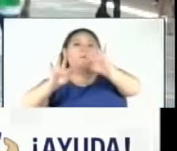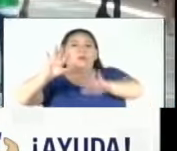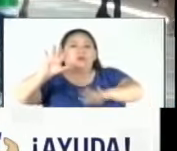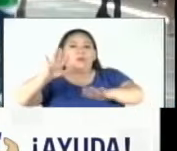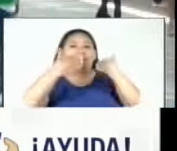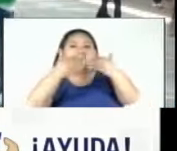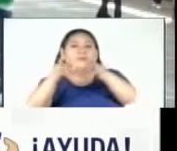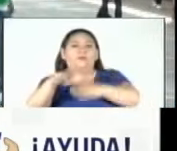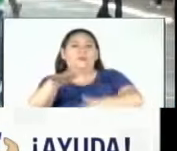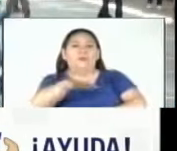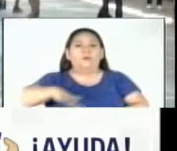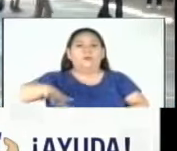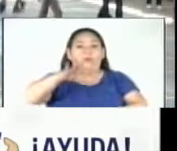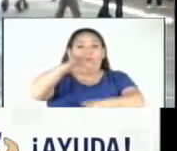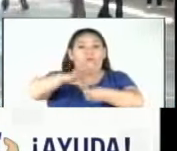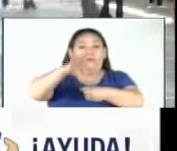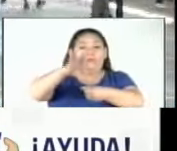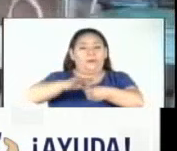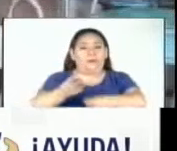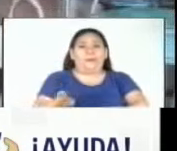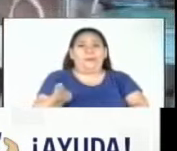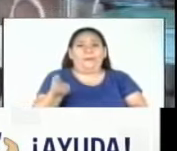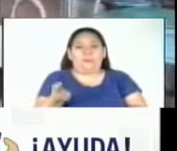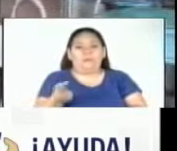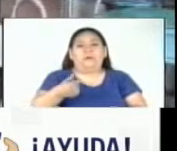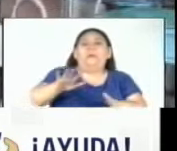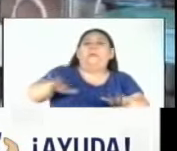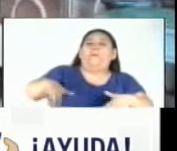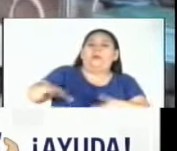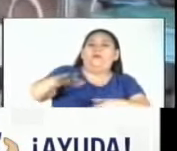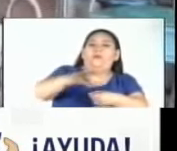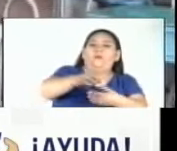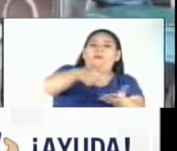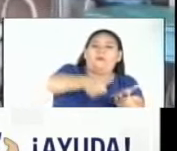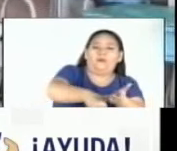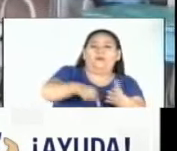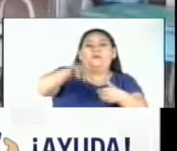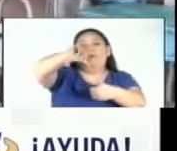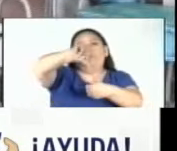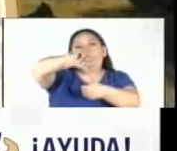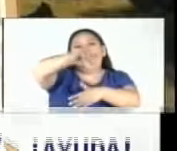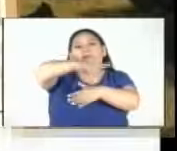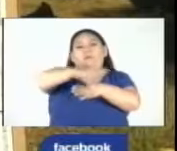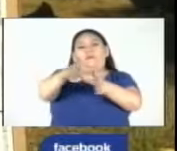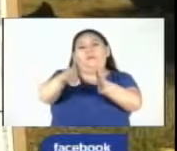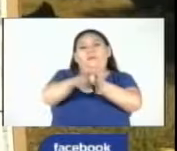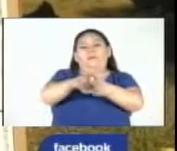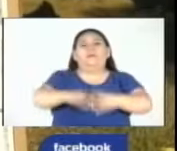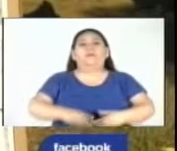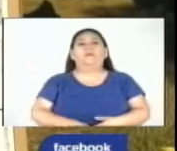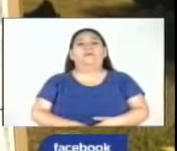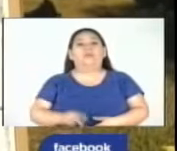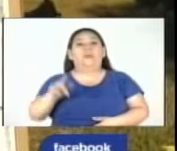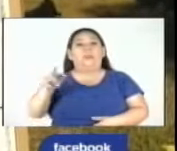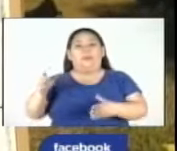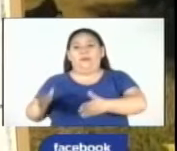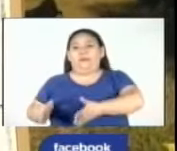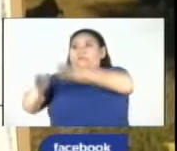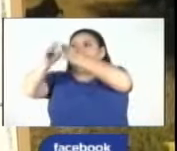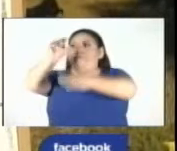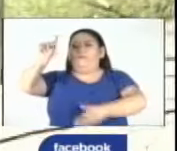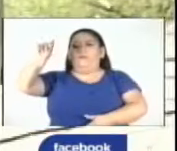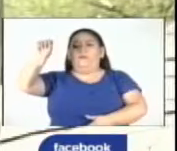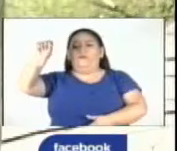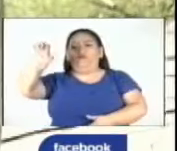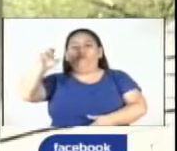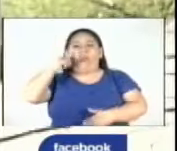centros de votación que serán utilizados en los comicios de alcaldes y parlamentos centroamericanos. Además, el colegiado realizará